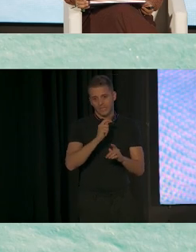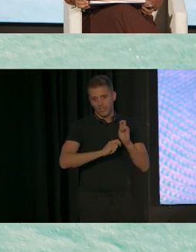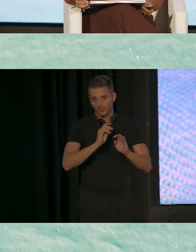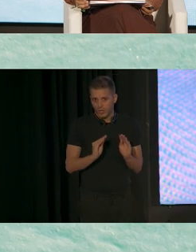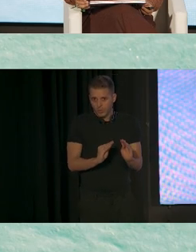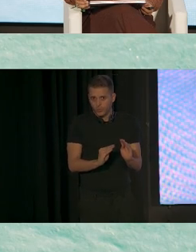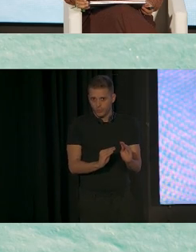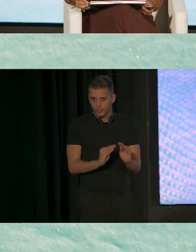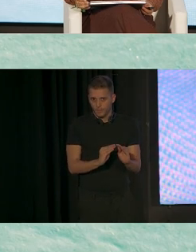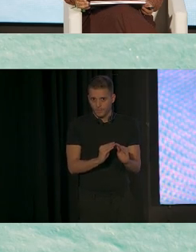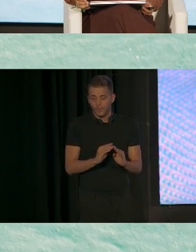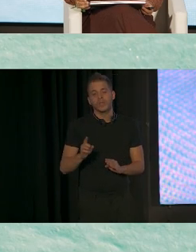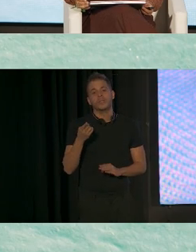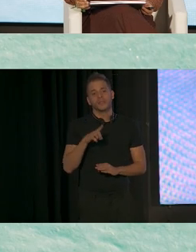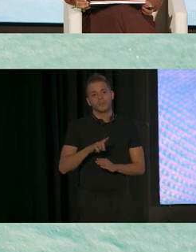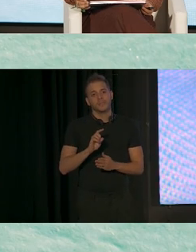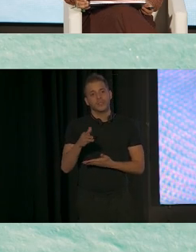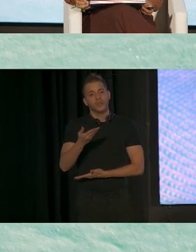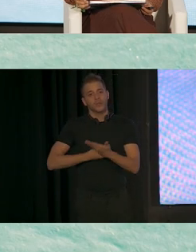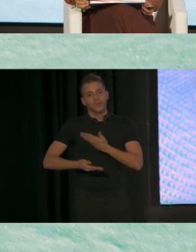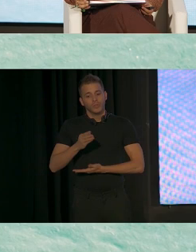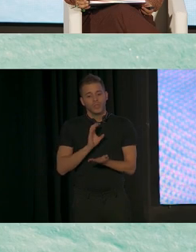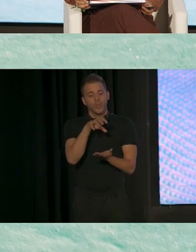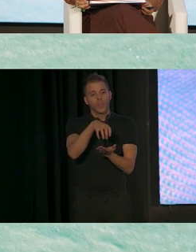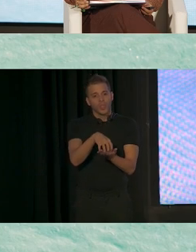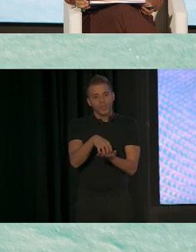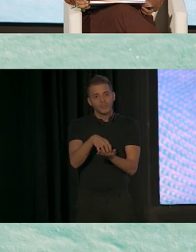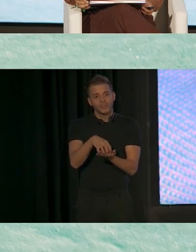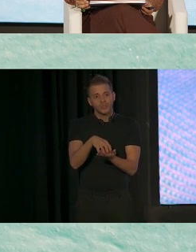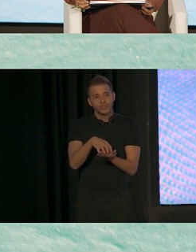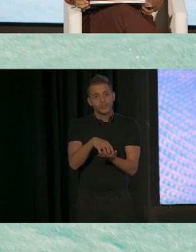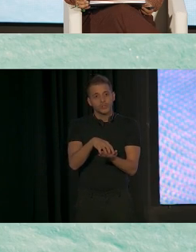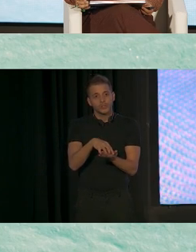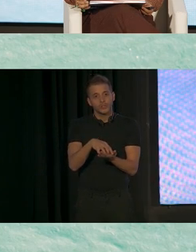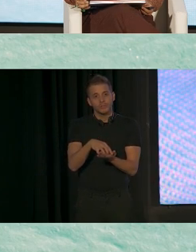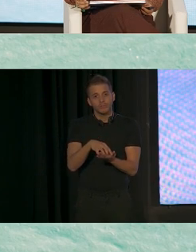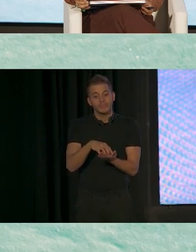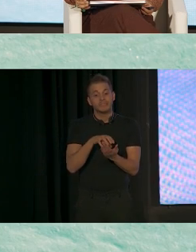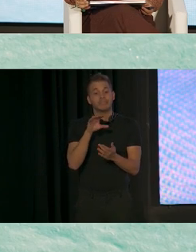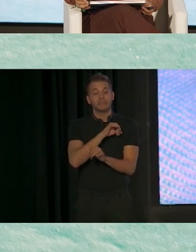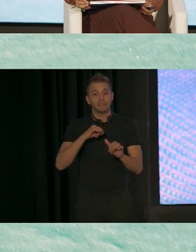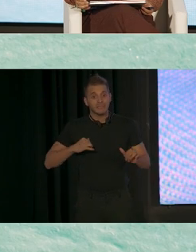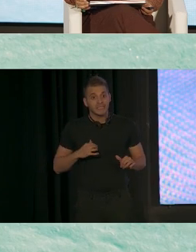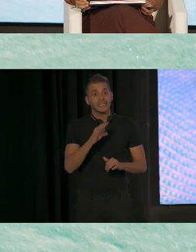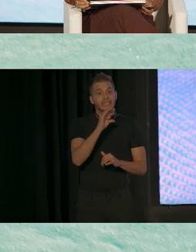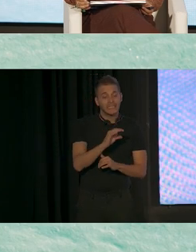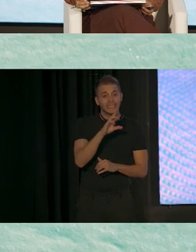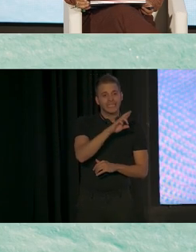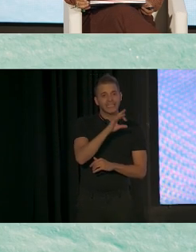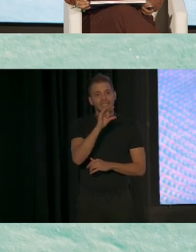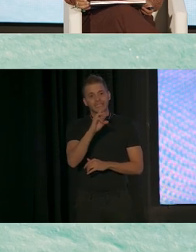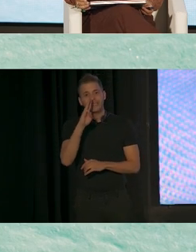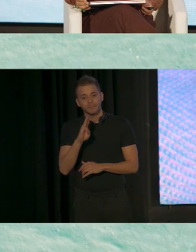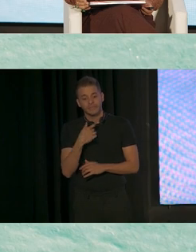Y colaboramos con el Centro de Asociación Regional, RPC, por sus seglas en inglés, en cada